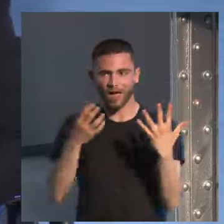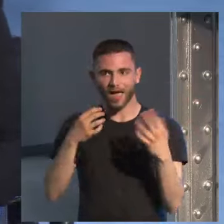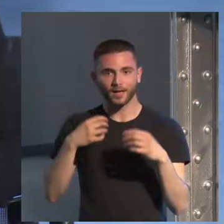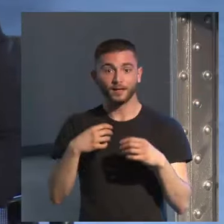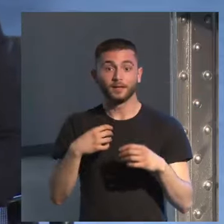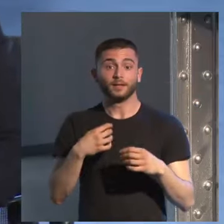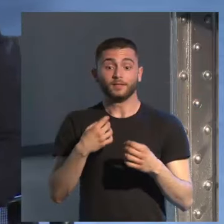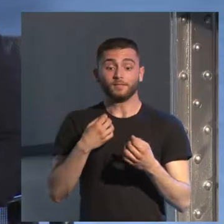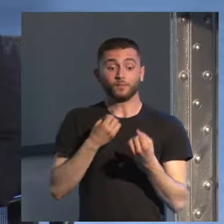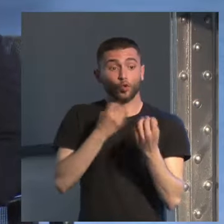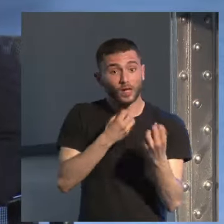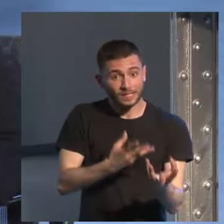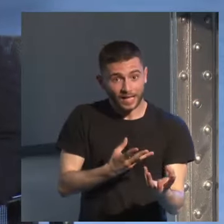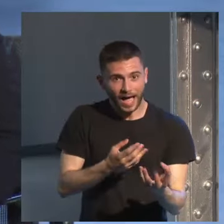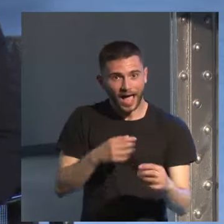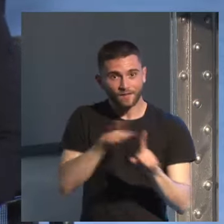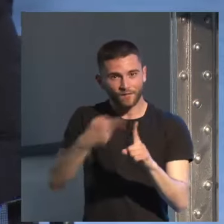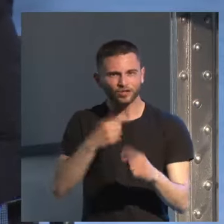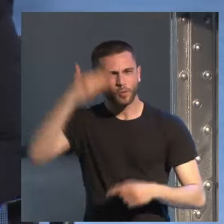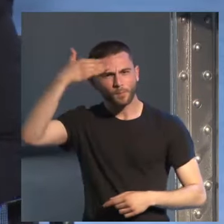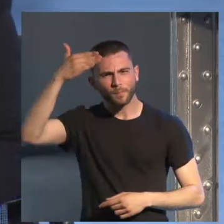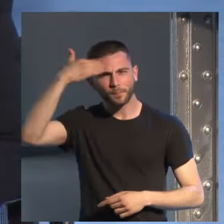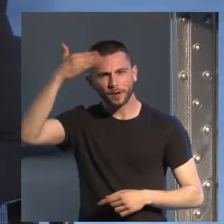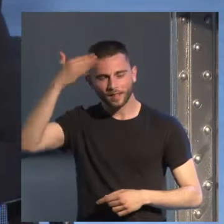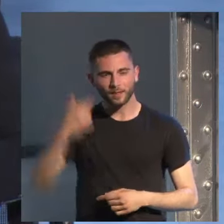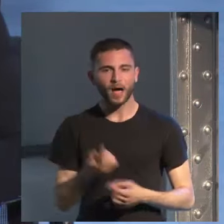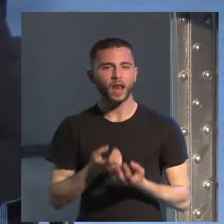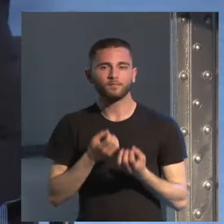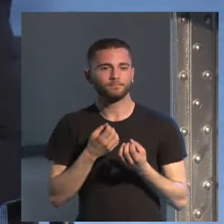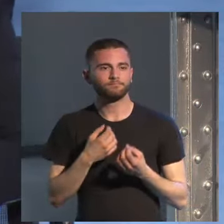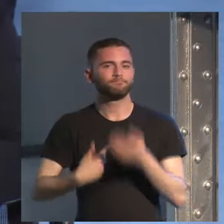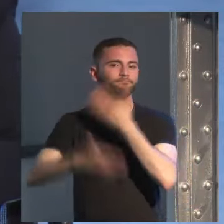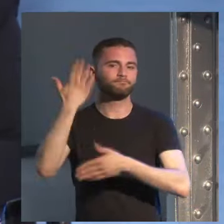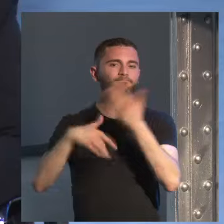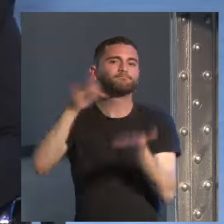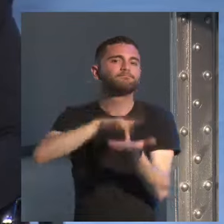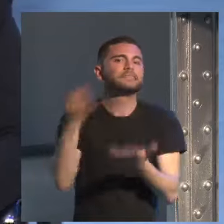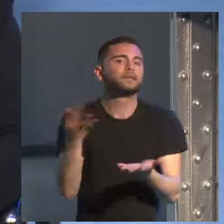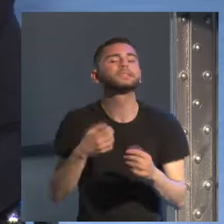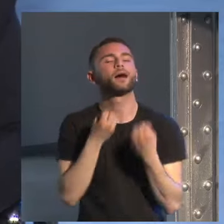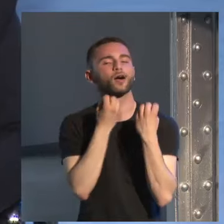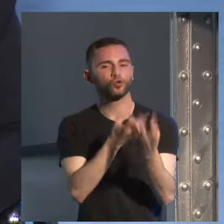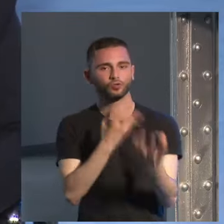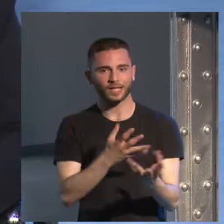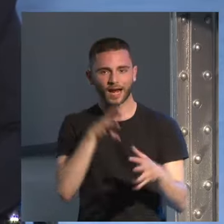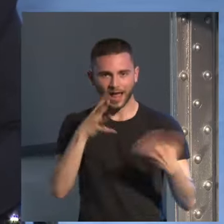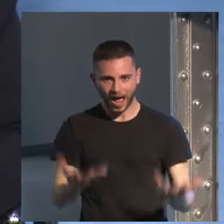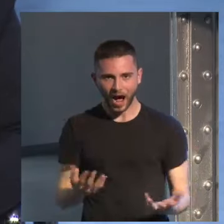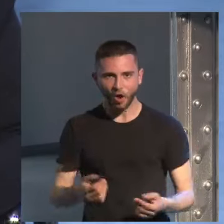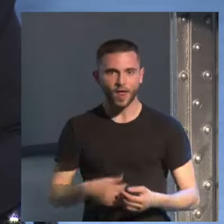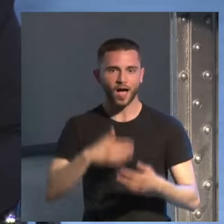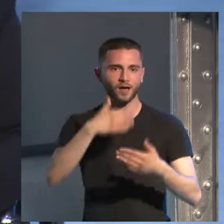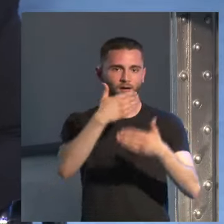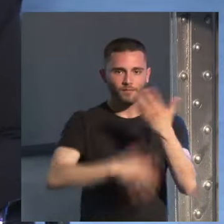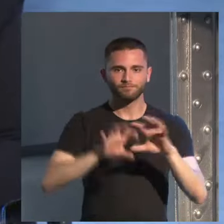principal factor de valor era dar testimonio de lo que sucedía en el mundo ahora tenemos los medios de comunicación pero